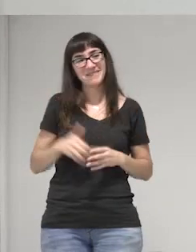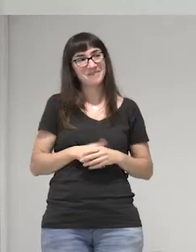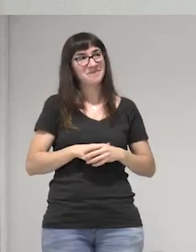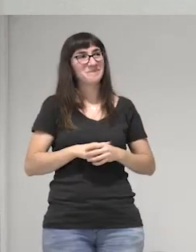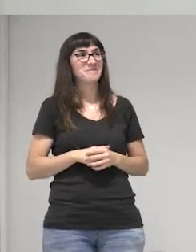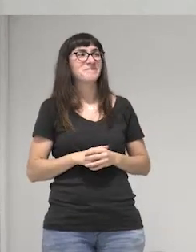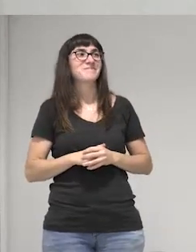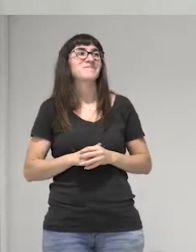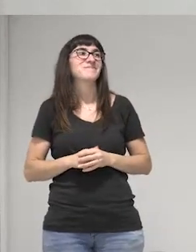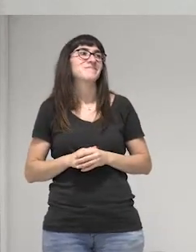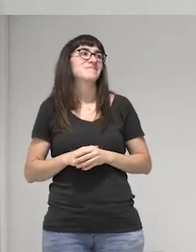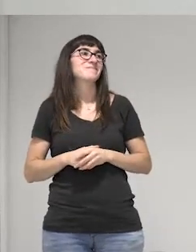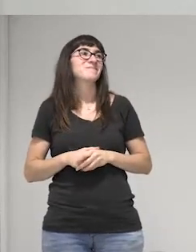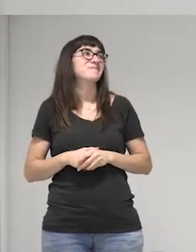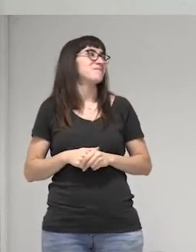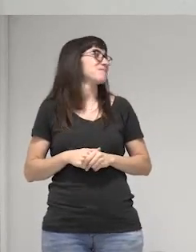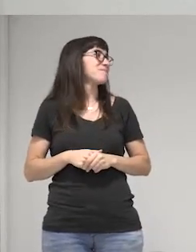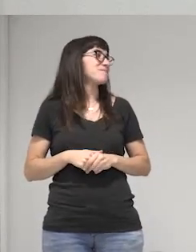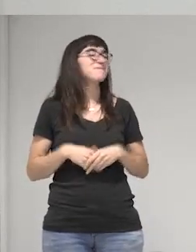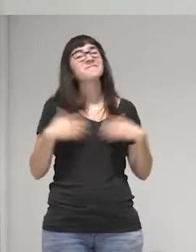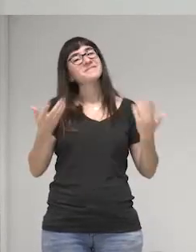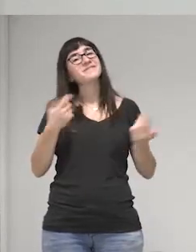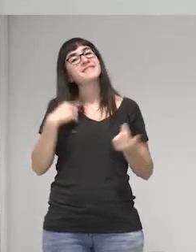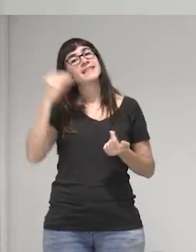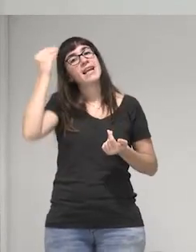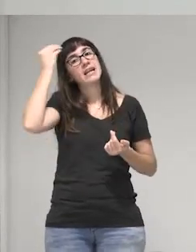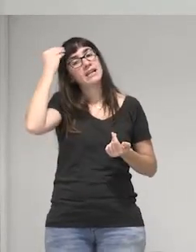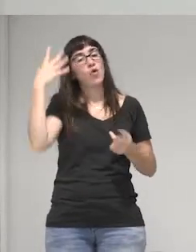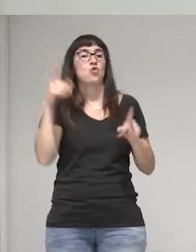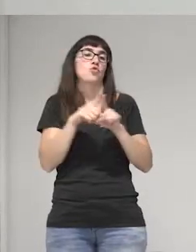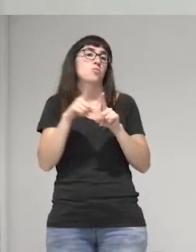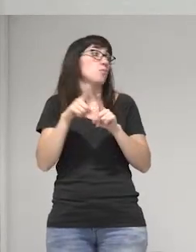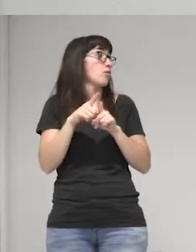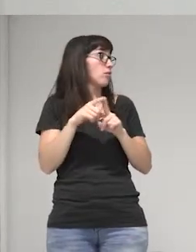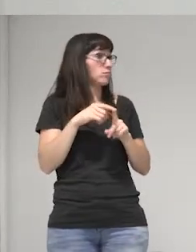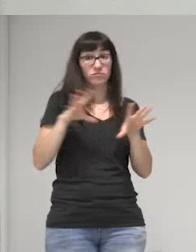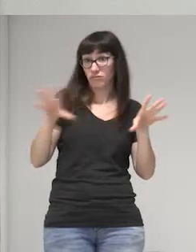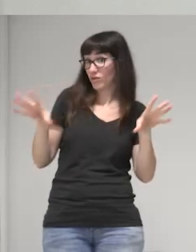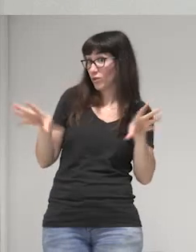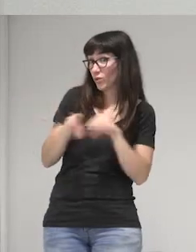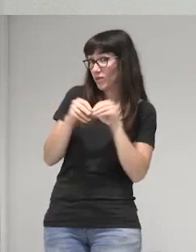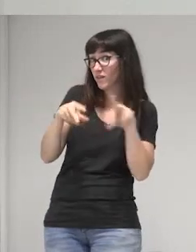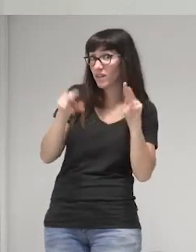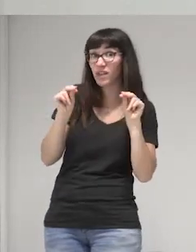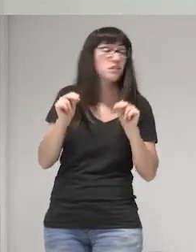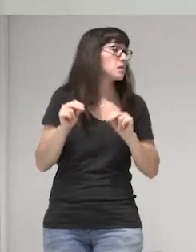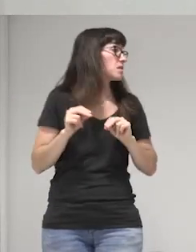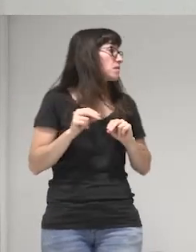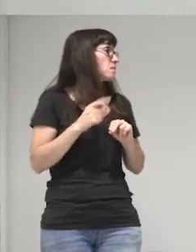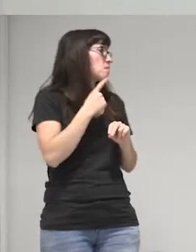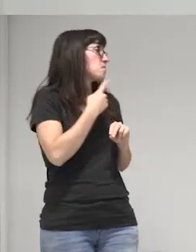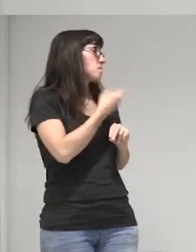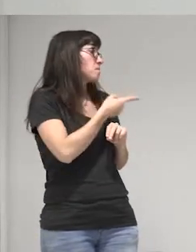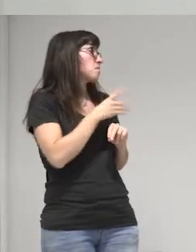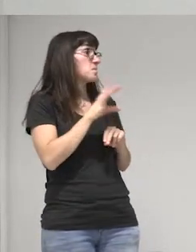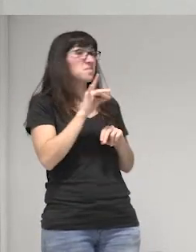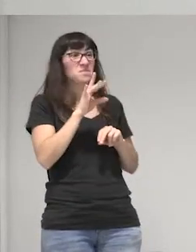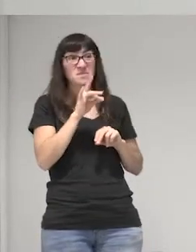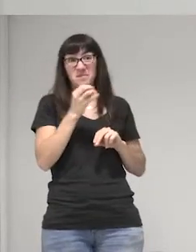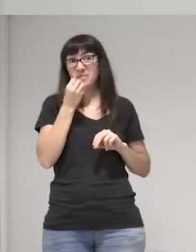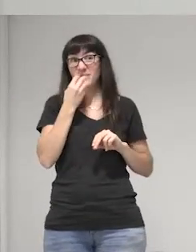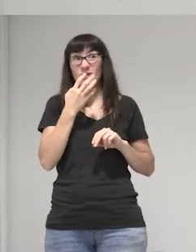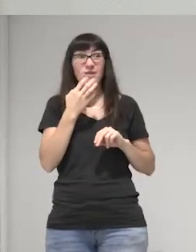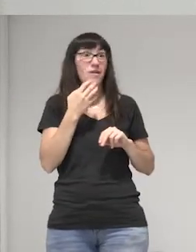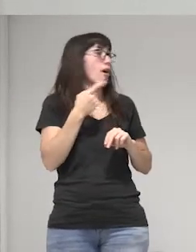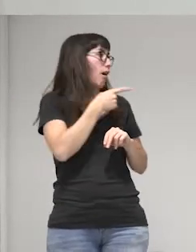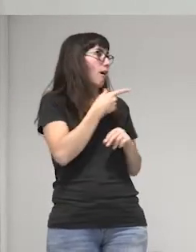y bueno creo para concluir concluyo ay parezco máquina con